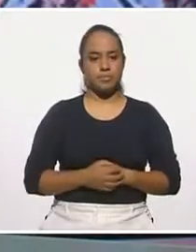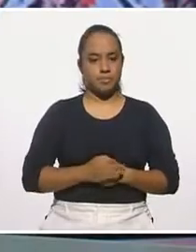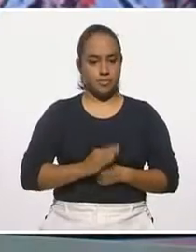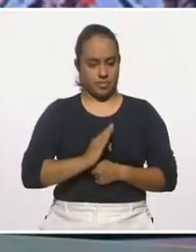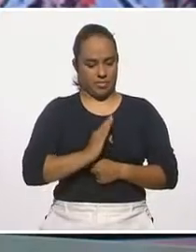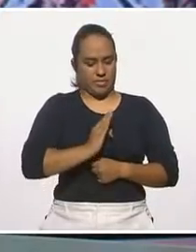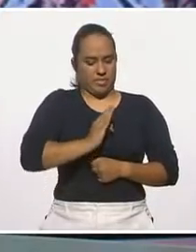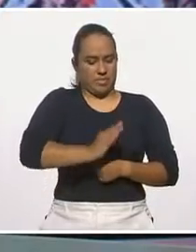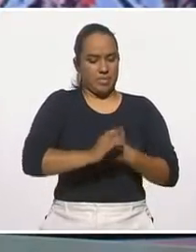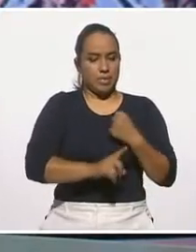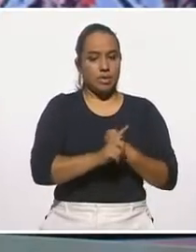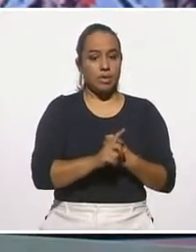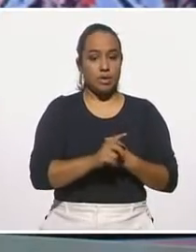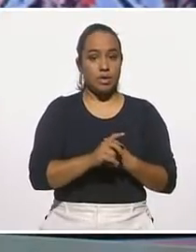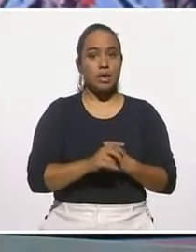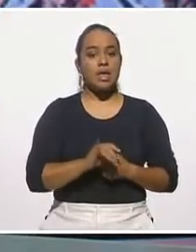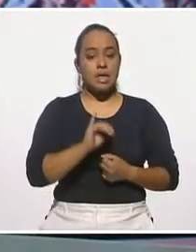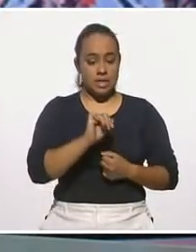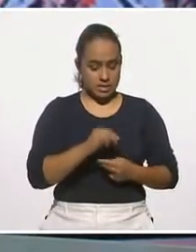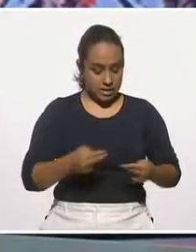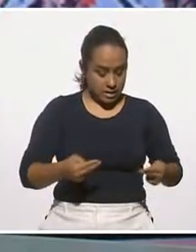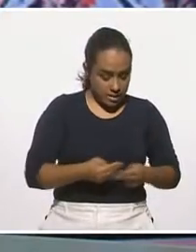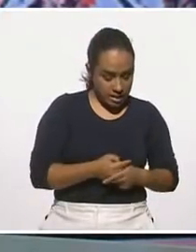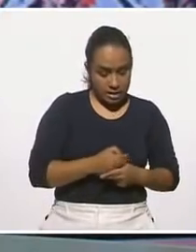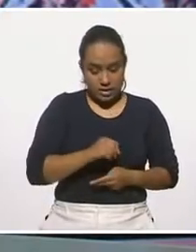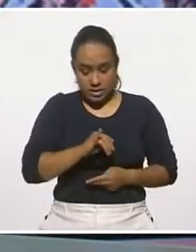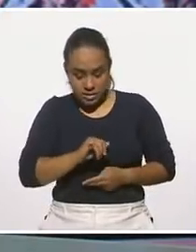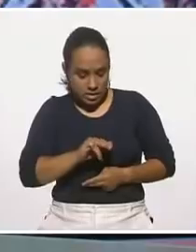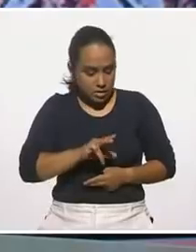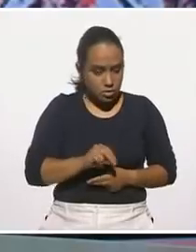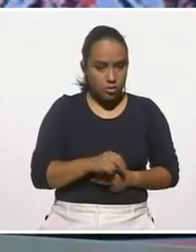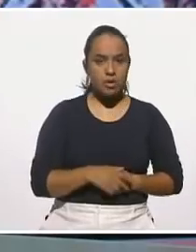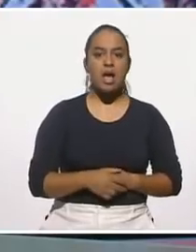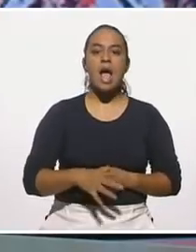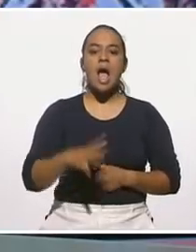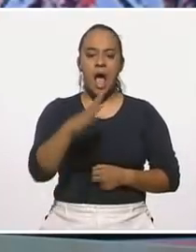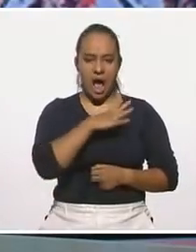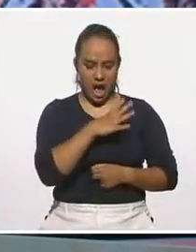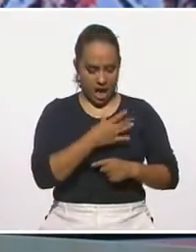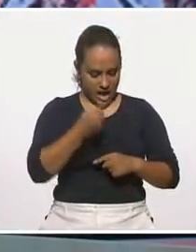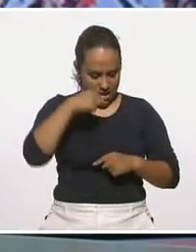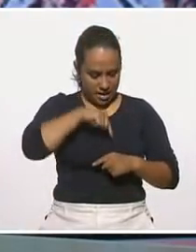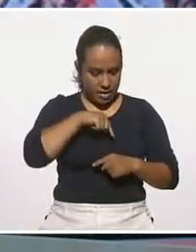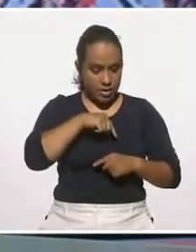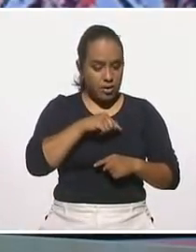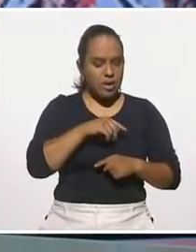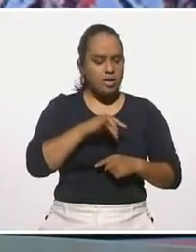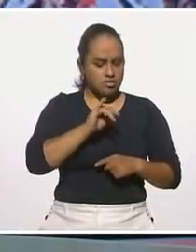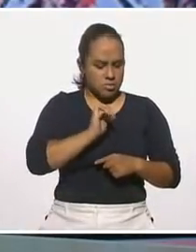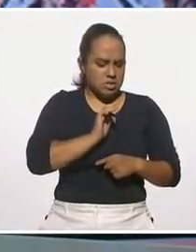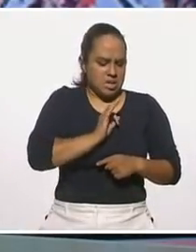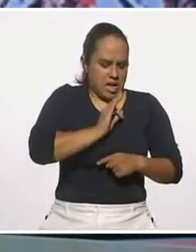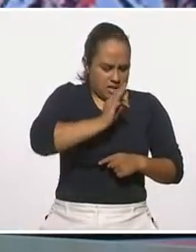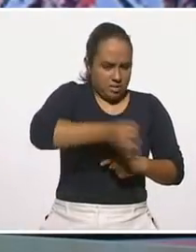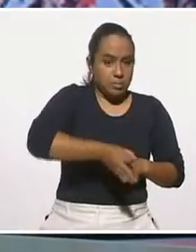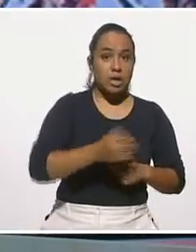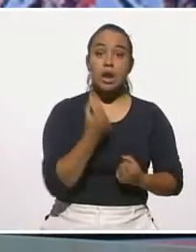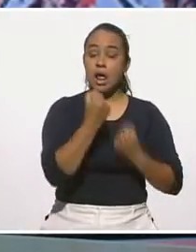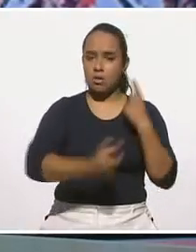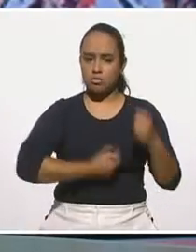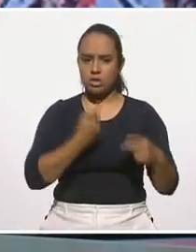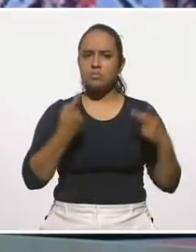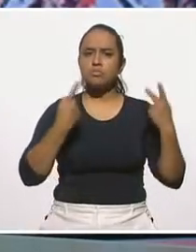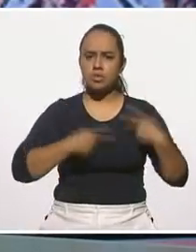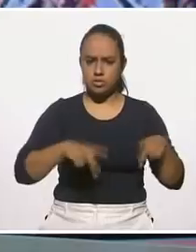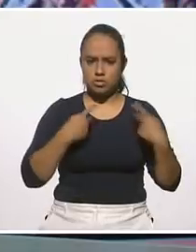resiliencia, sobre el hecho si naces con resiliencia o no, yo creo que naces con la potencialidad de ser más resiliente o no. Sí hay personas que